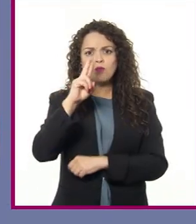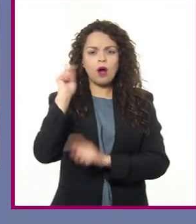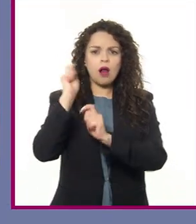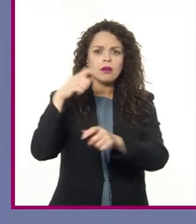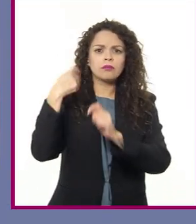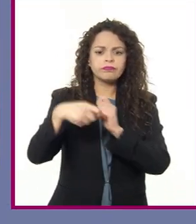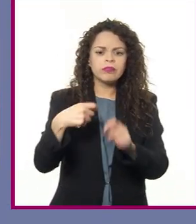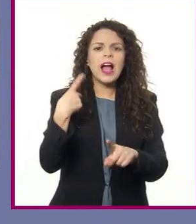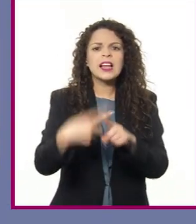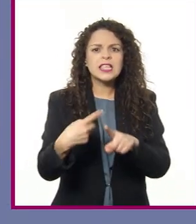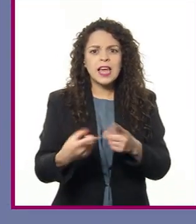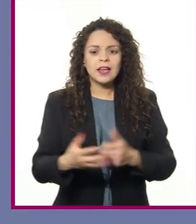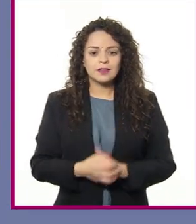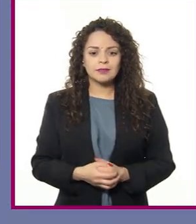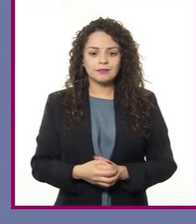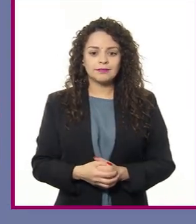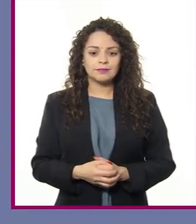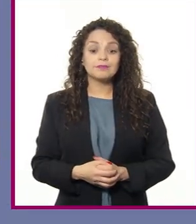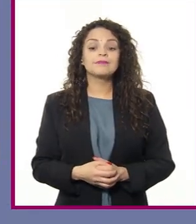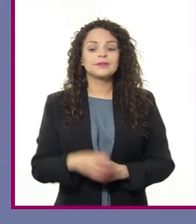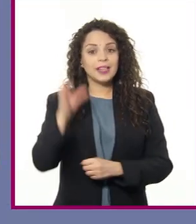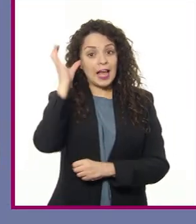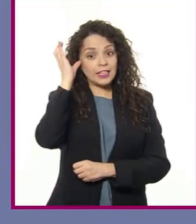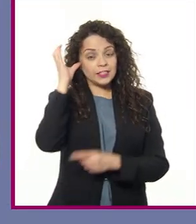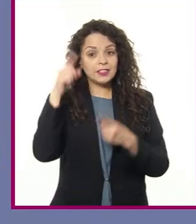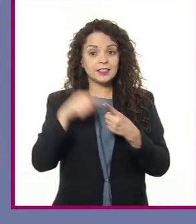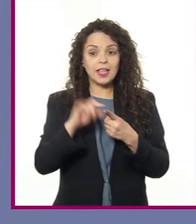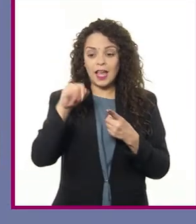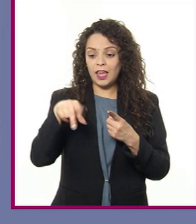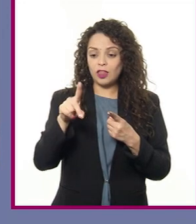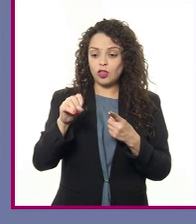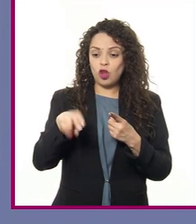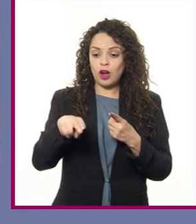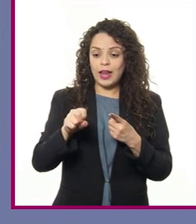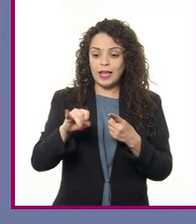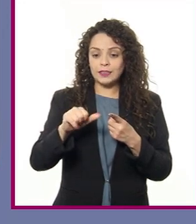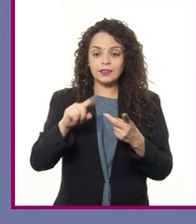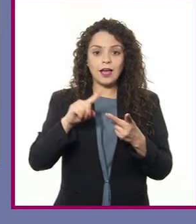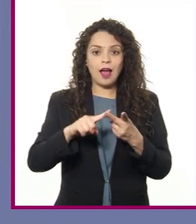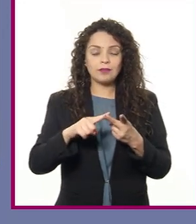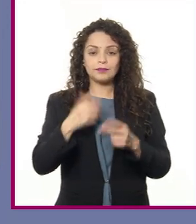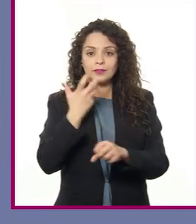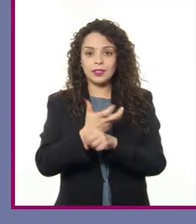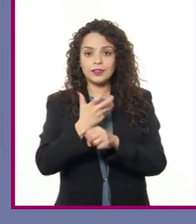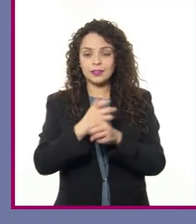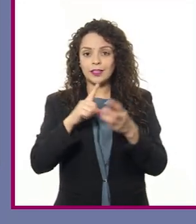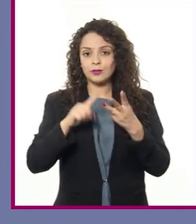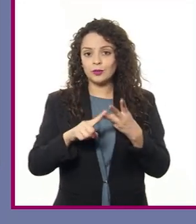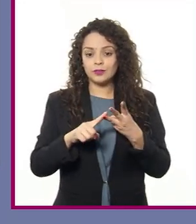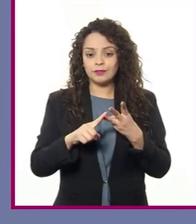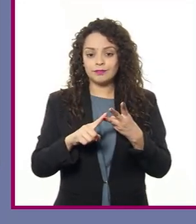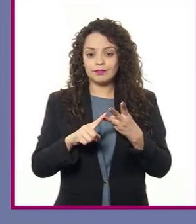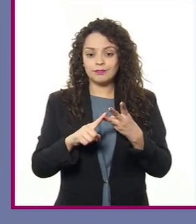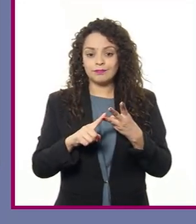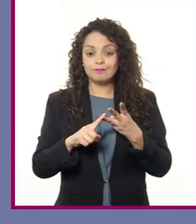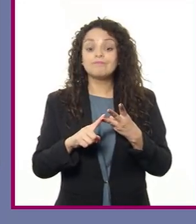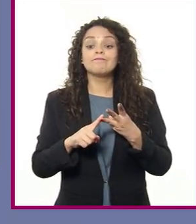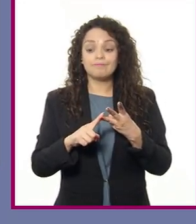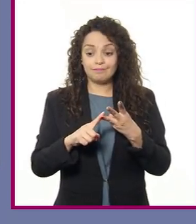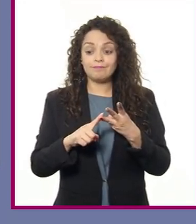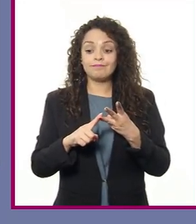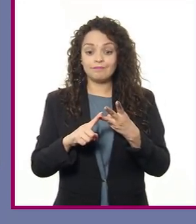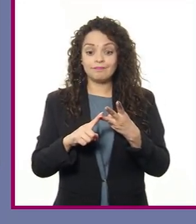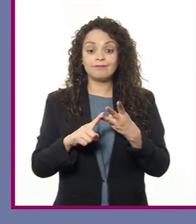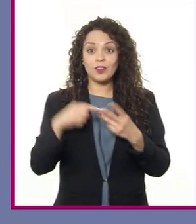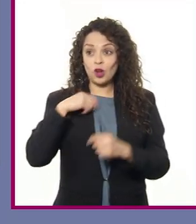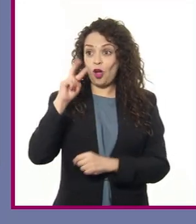China, Indonesia y Estados Unidos de América. Y por lo que pueden ver en